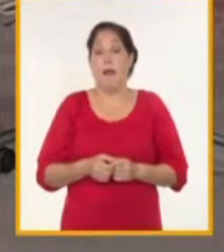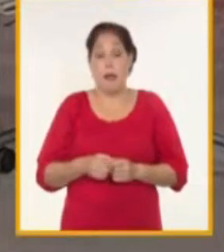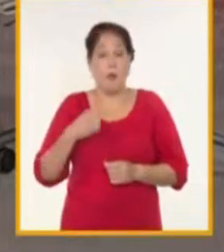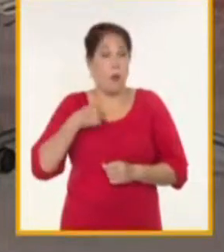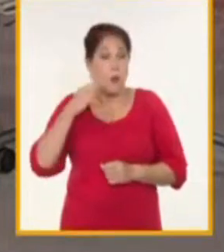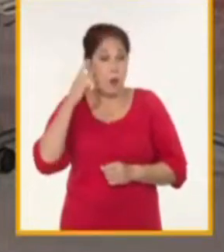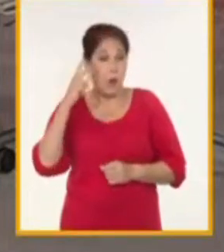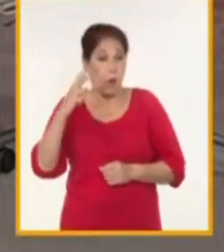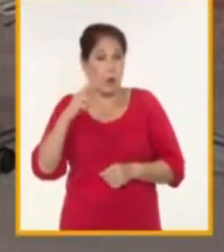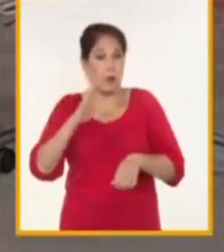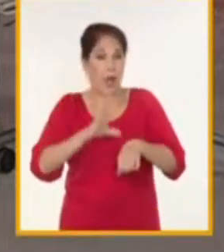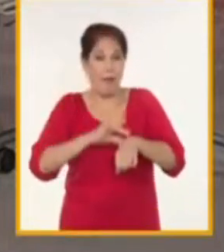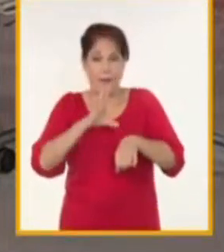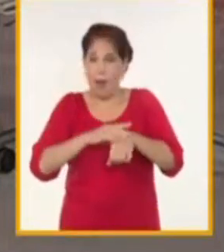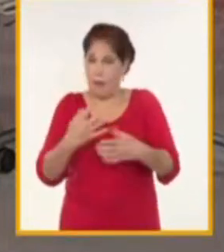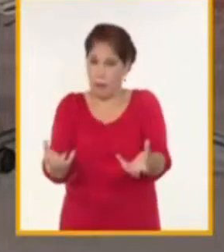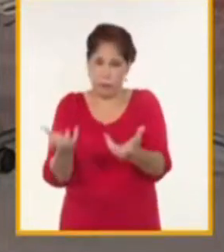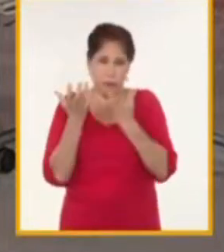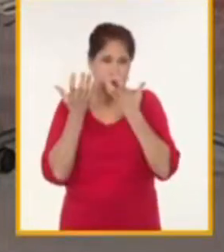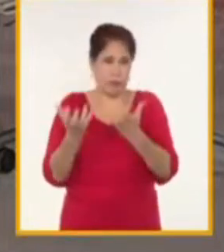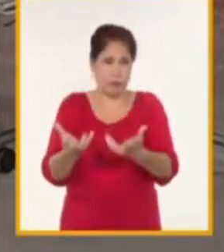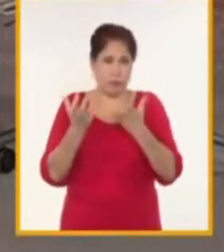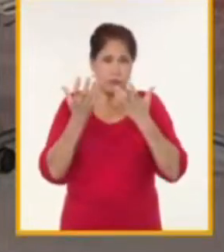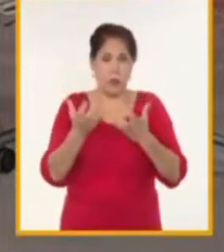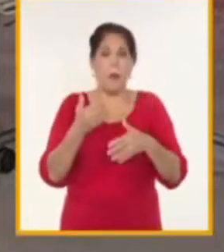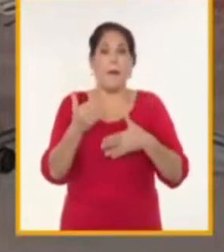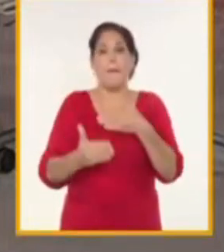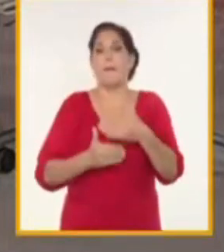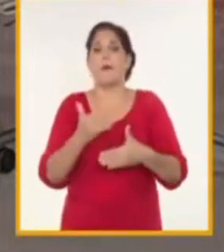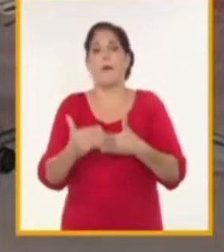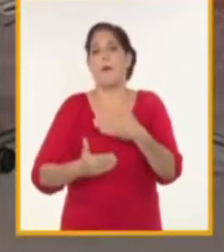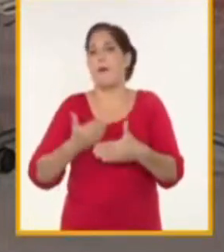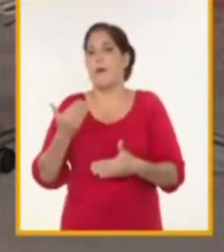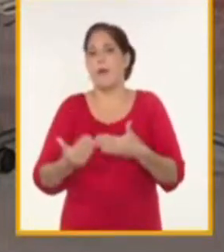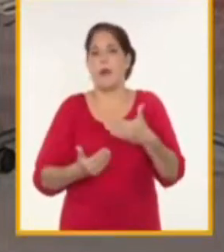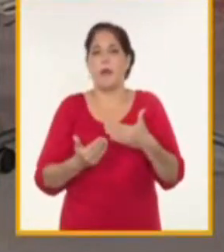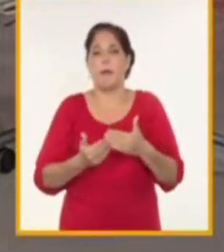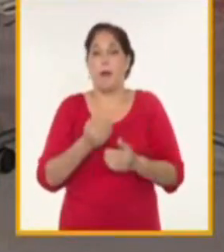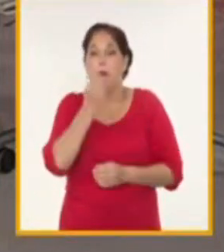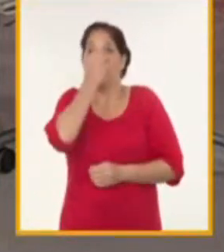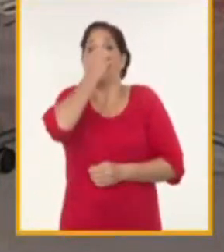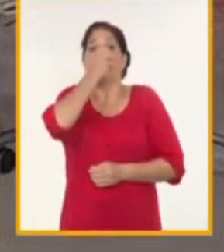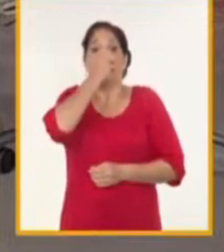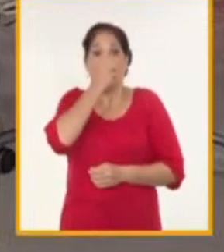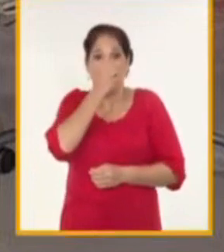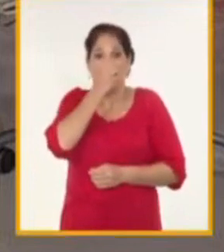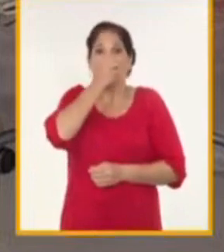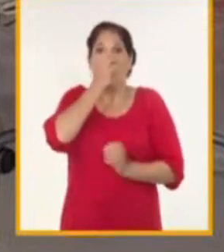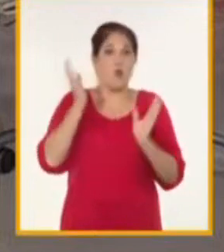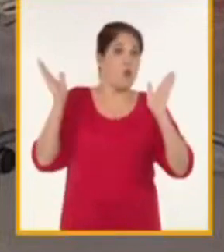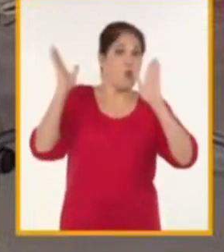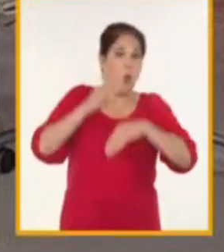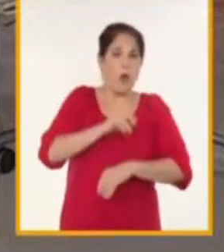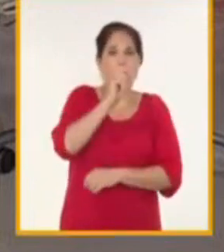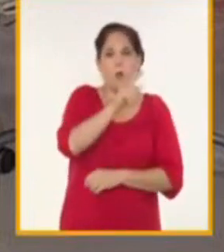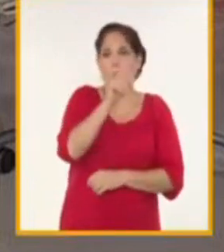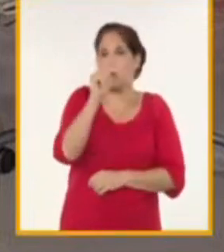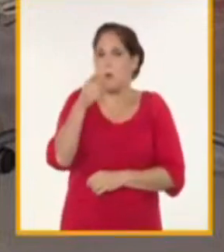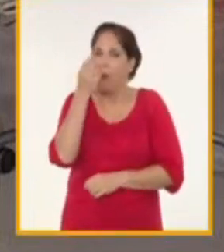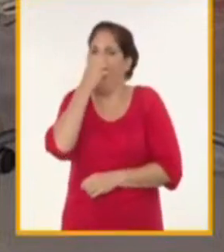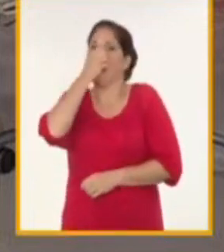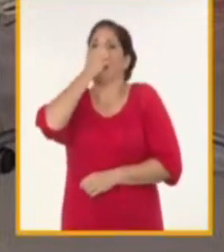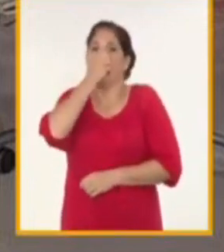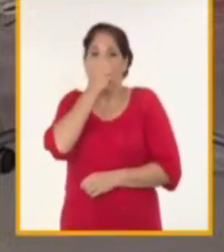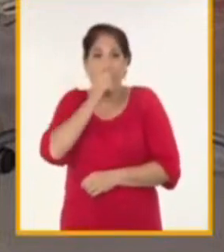pandémico cuando la crisis del oxígeno que nos bloquearon también el acceso al